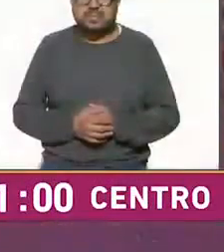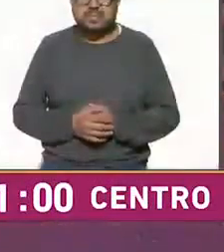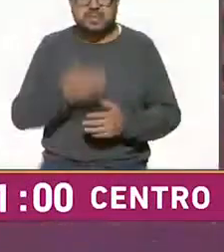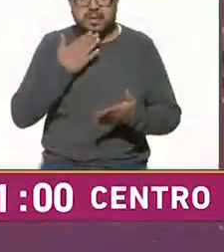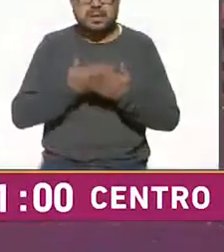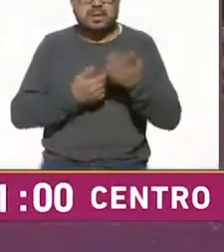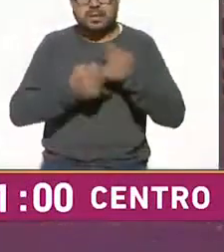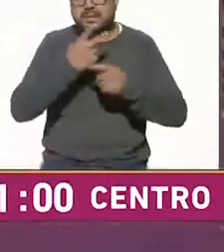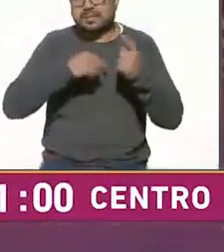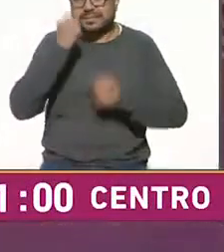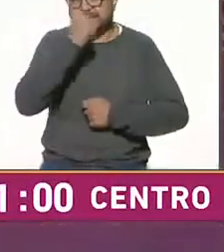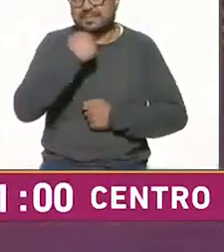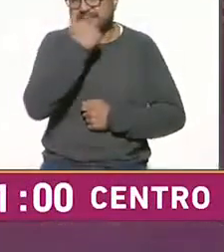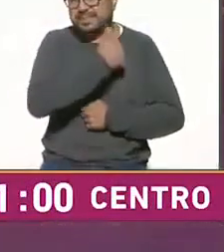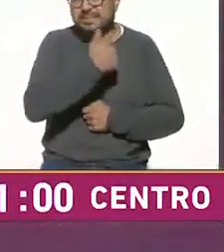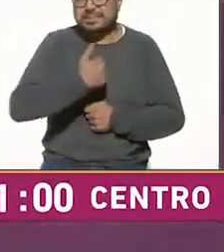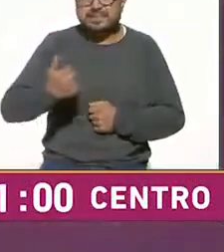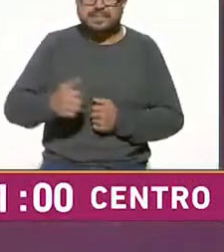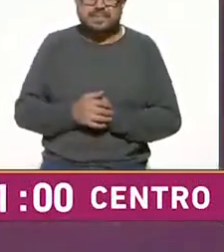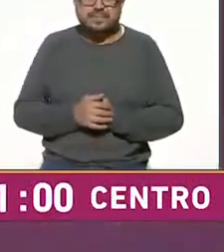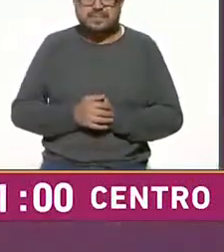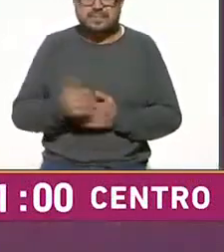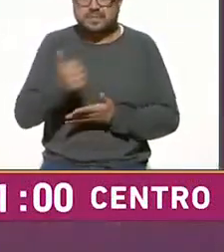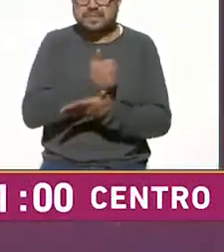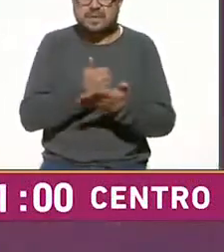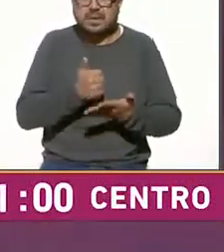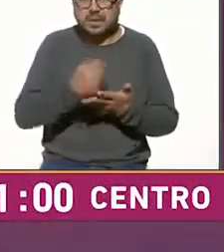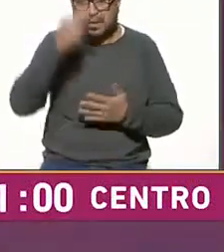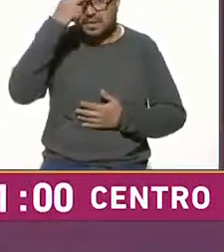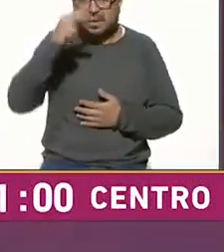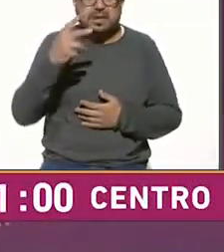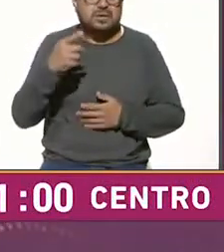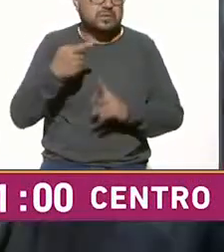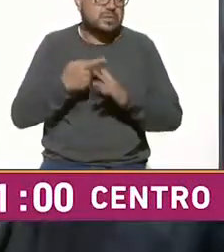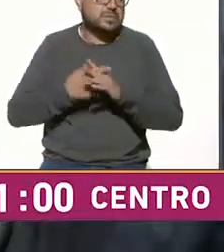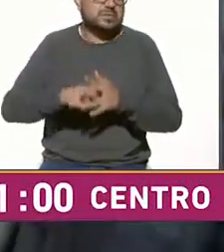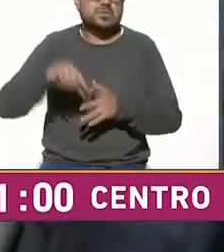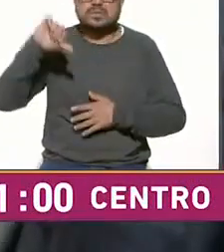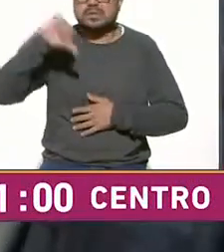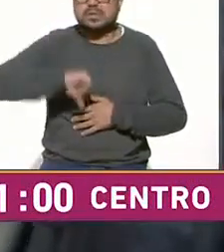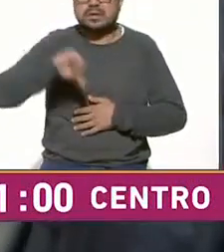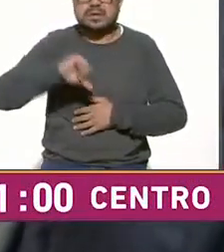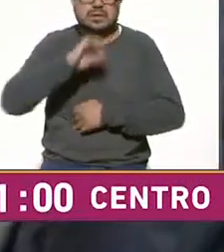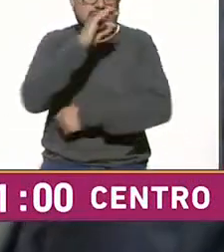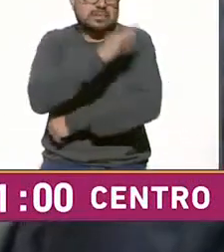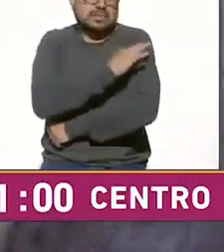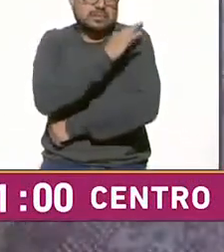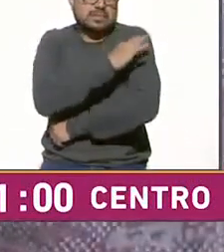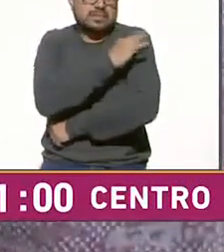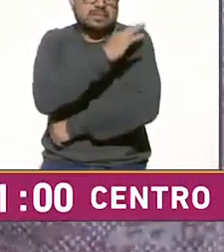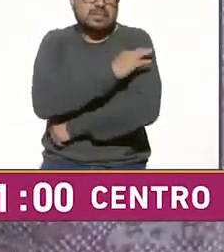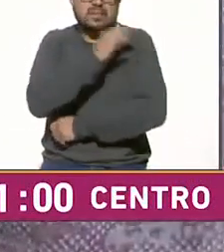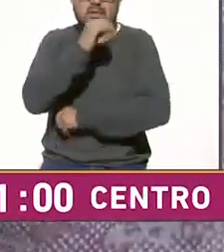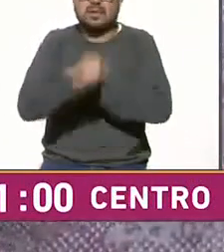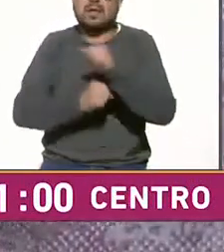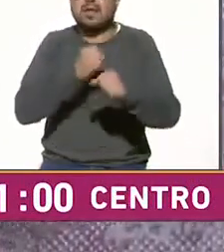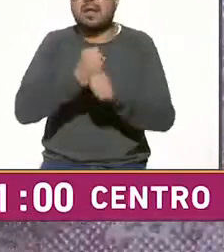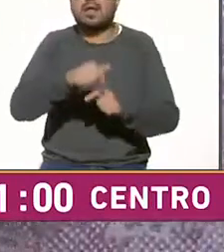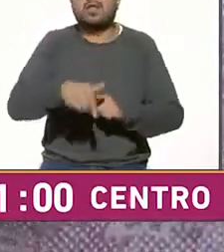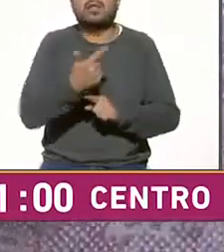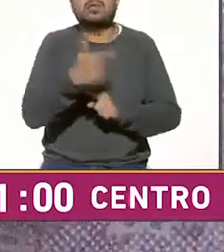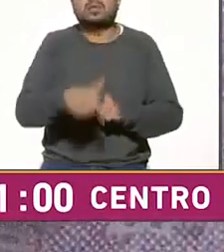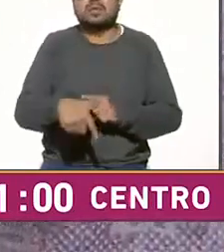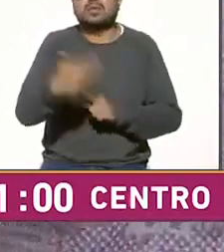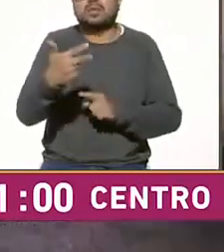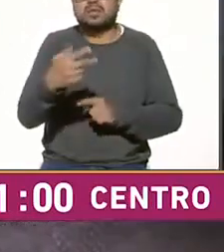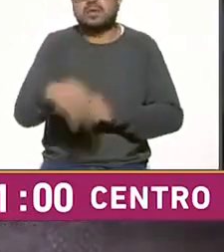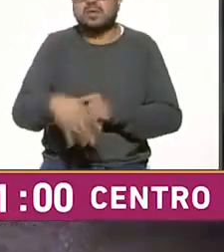bienvenidos esto es cada hora en la hora en la ciudad de méxico hoy inicia la aplicación de la vacuna anticovida a menores de doce trece